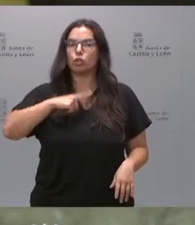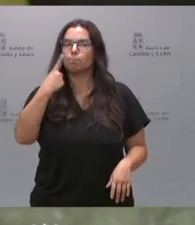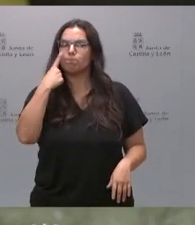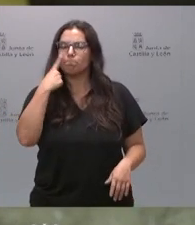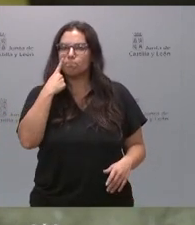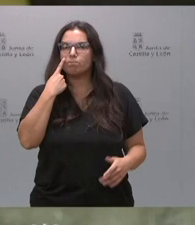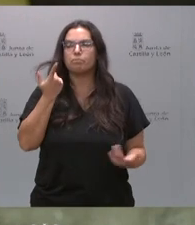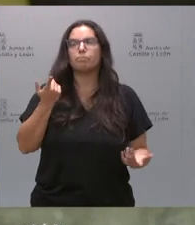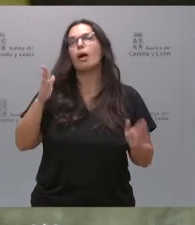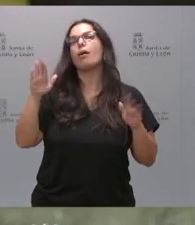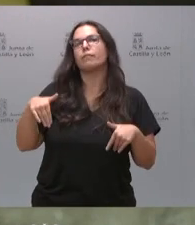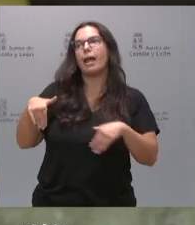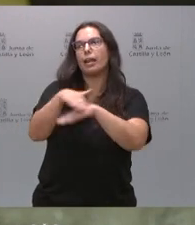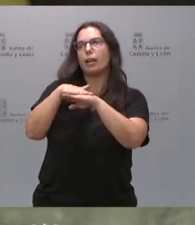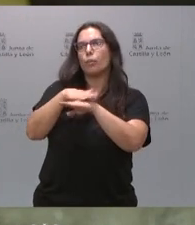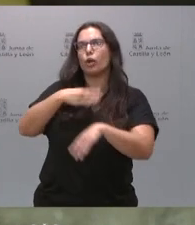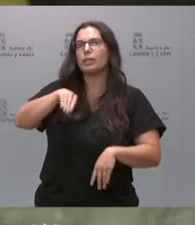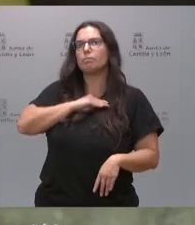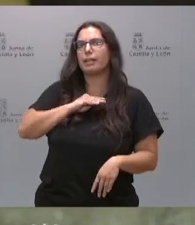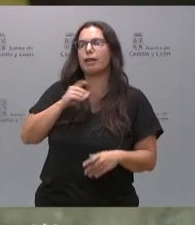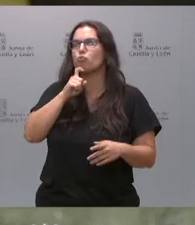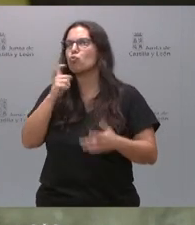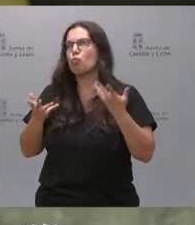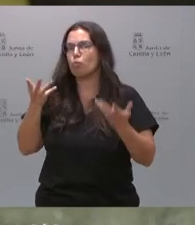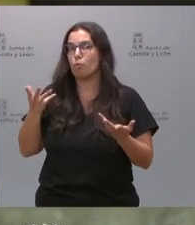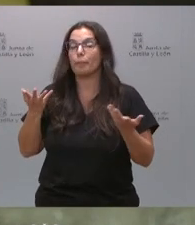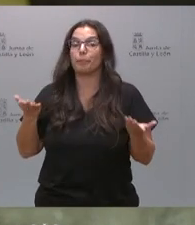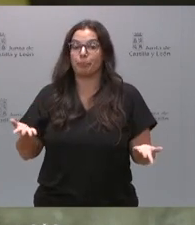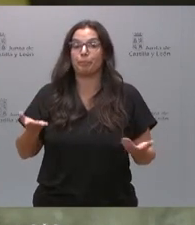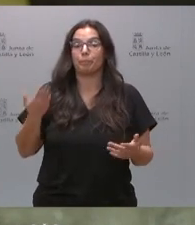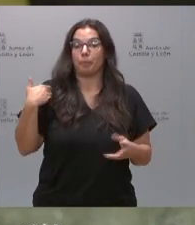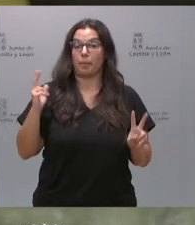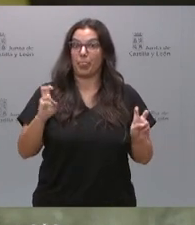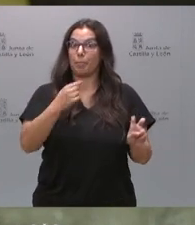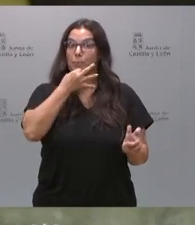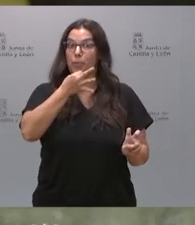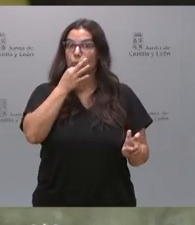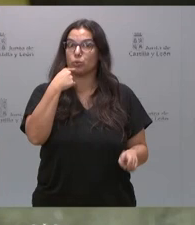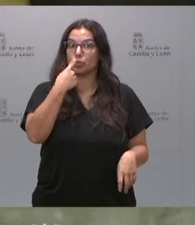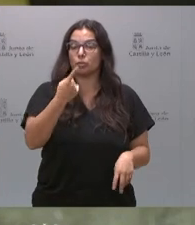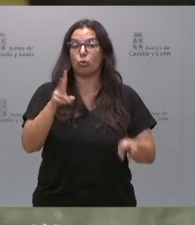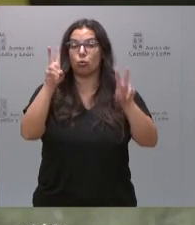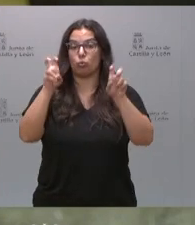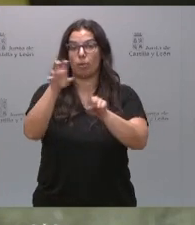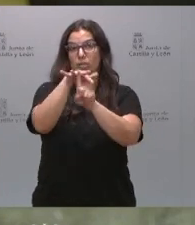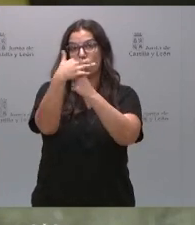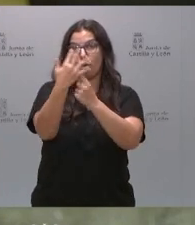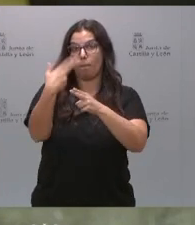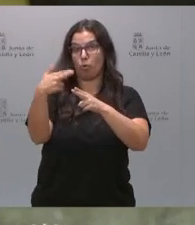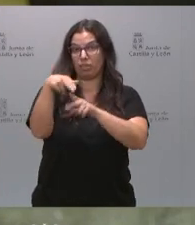la gobernabilidad de nuestro país, de España. Y como he dicho al inicio de mi intervención en el nuevo marco político,